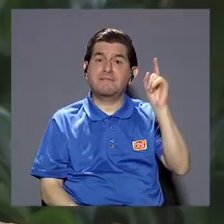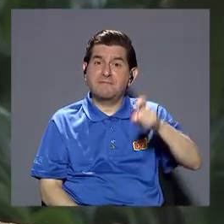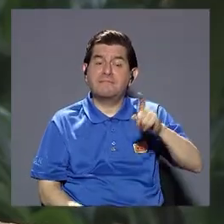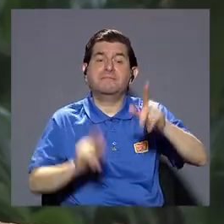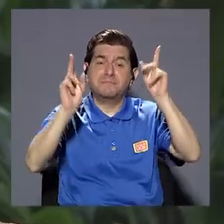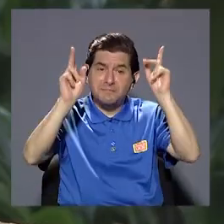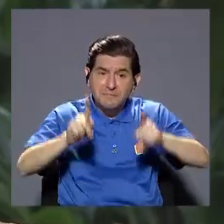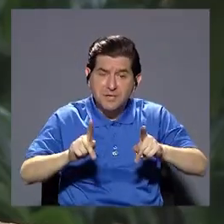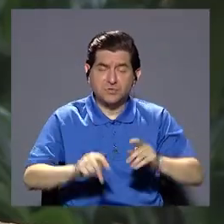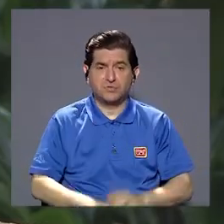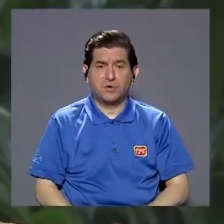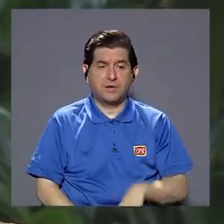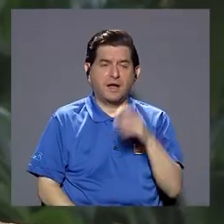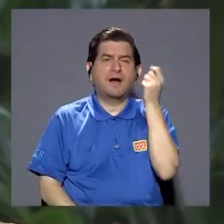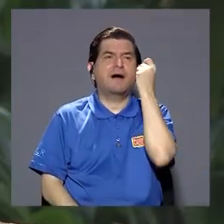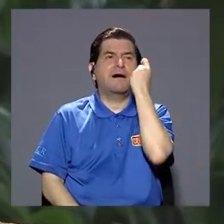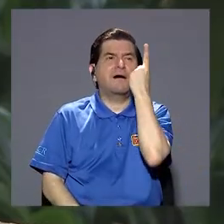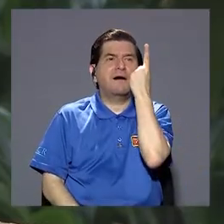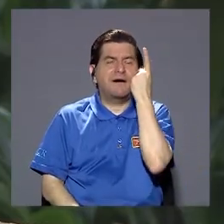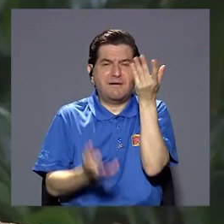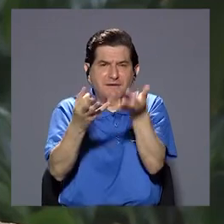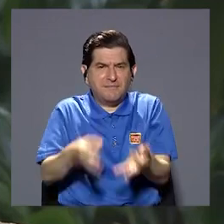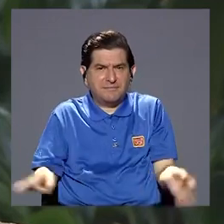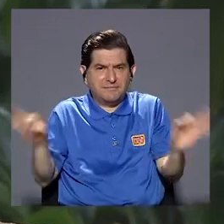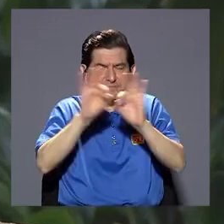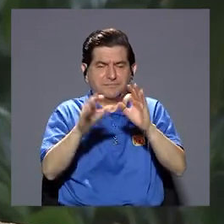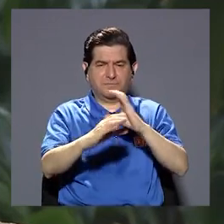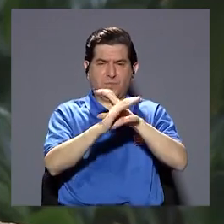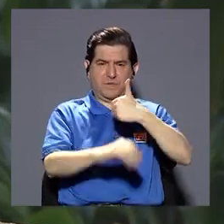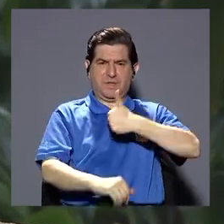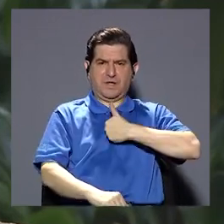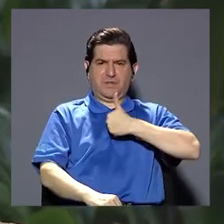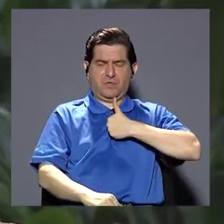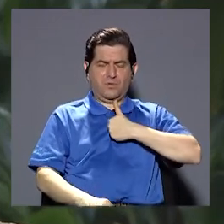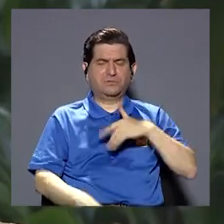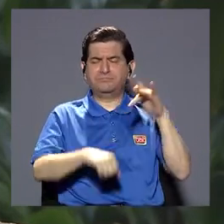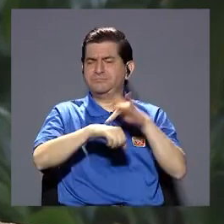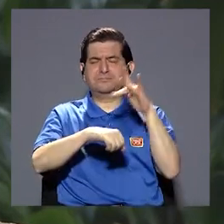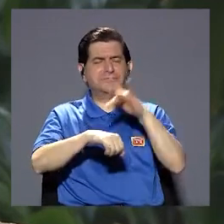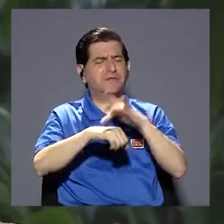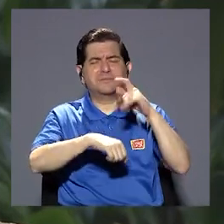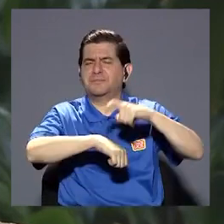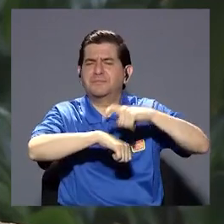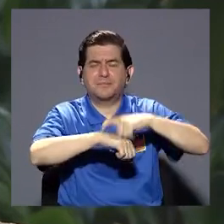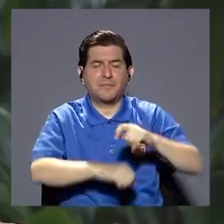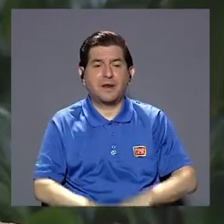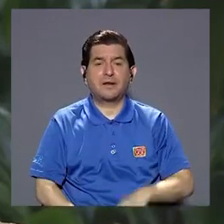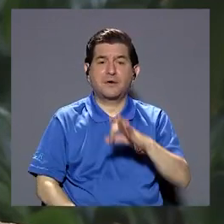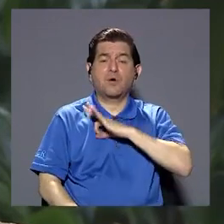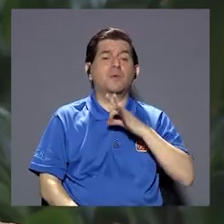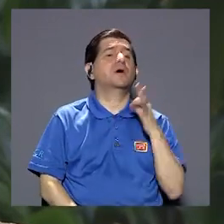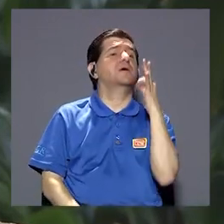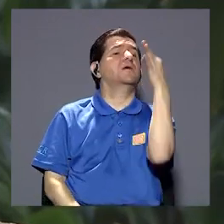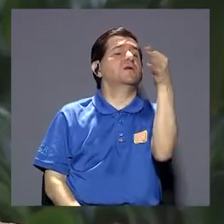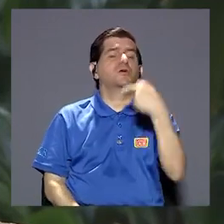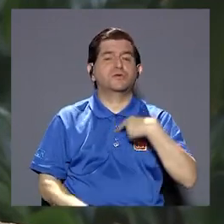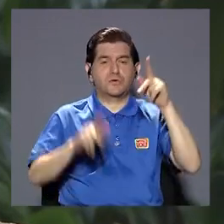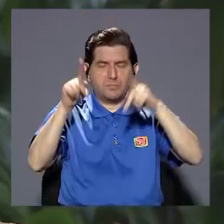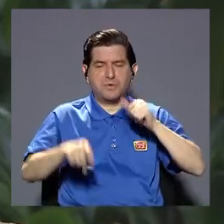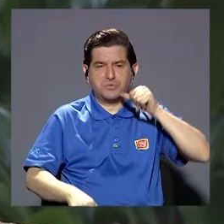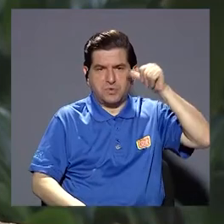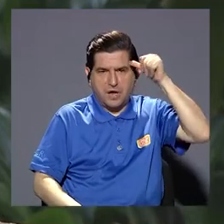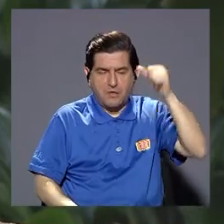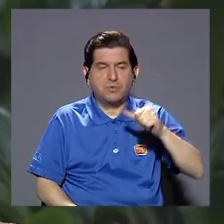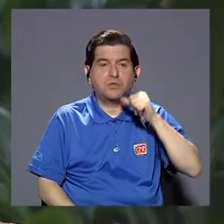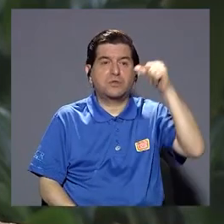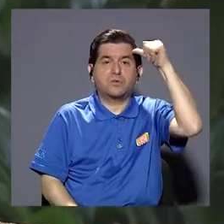en cambiar ellos no lo van a lograr ni en su entorno familiar si se requiere que las personas pues comprendan